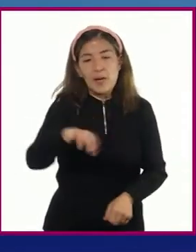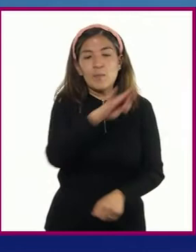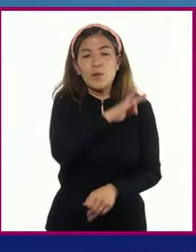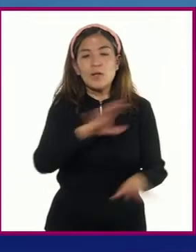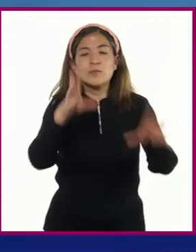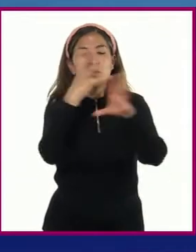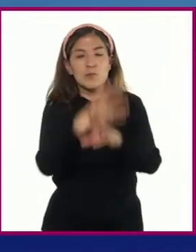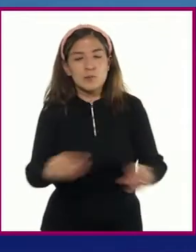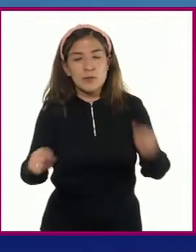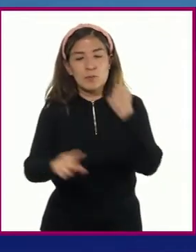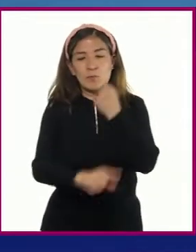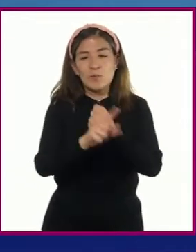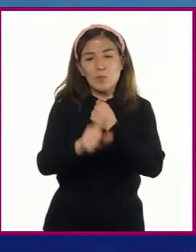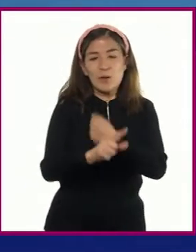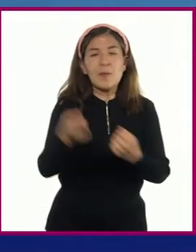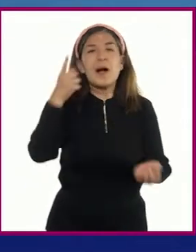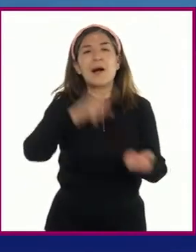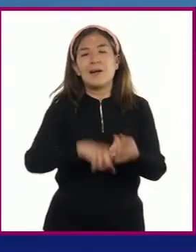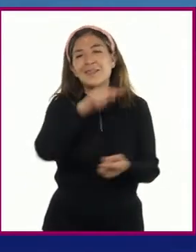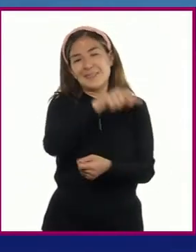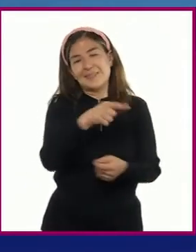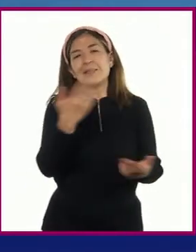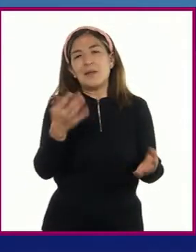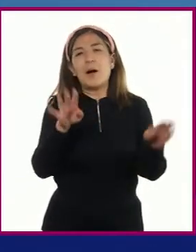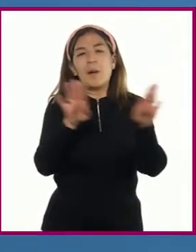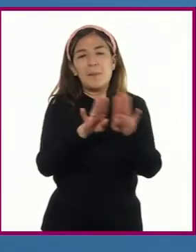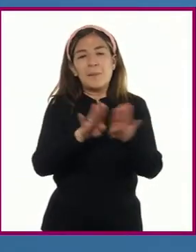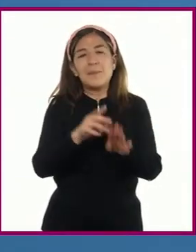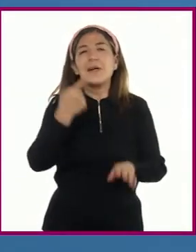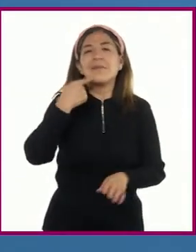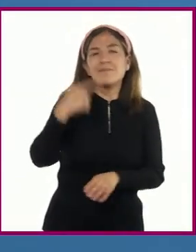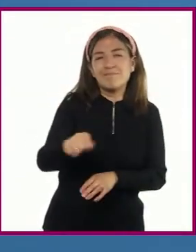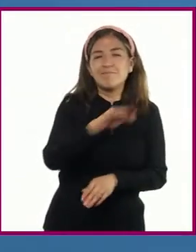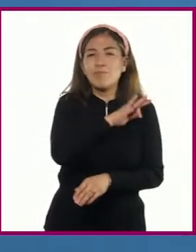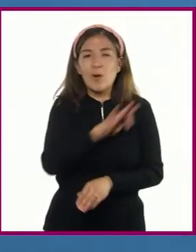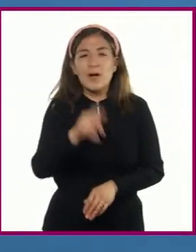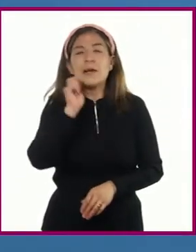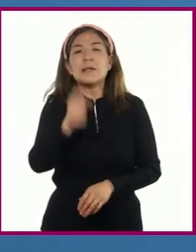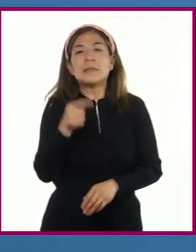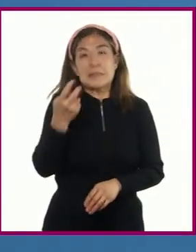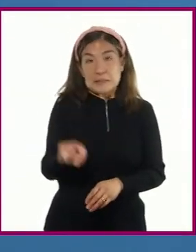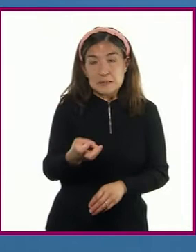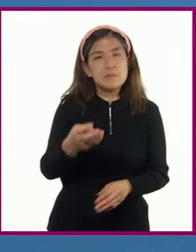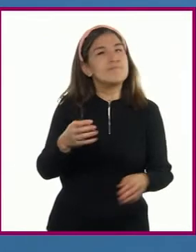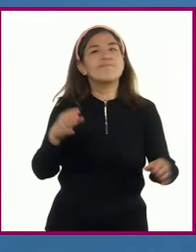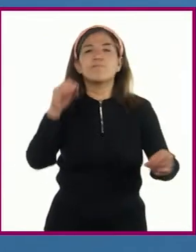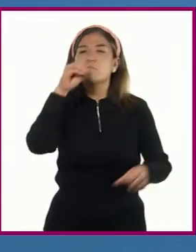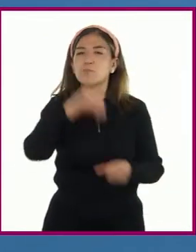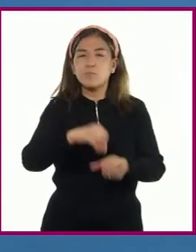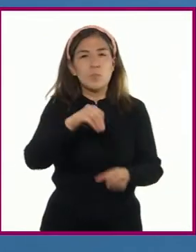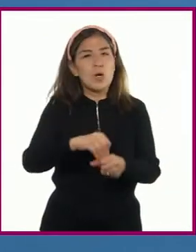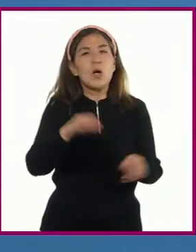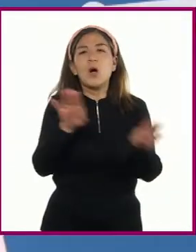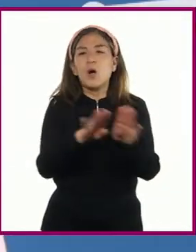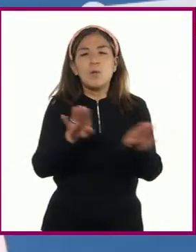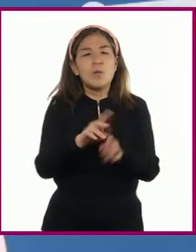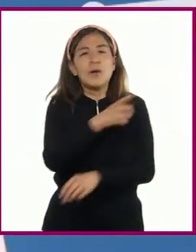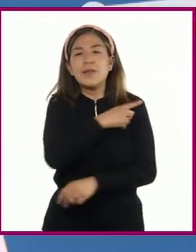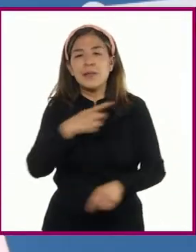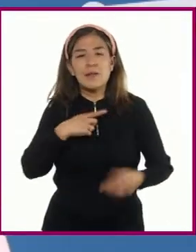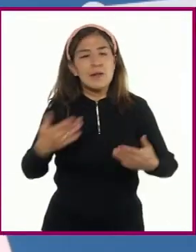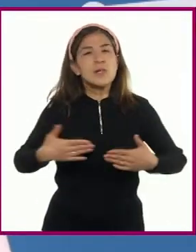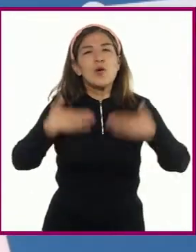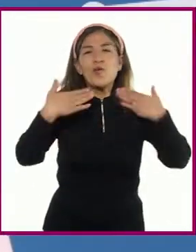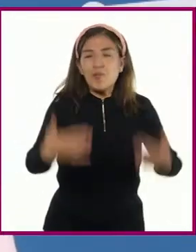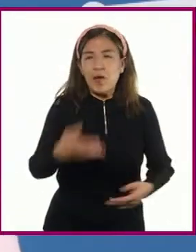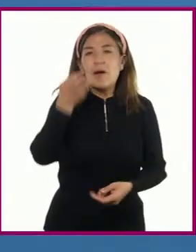de Solución de Controversias en Materia Penal. Este procedimiento es confidencial y flexible y requiere que las partes